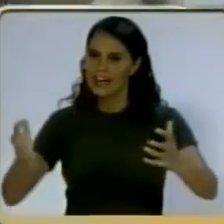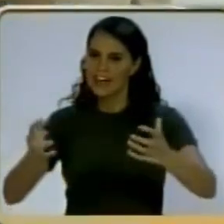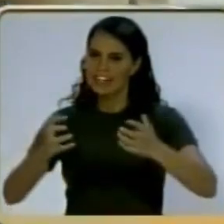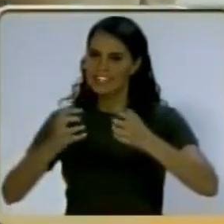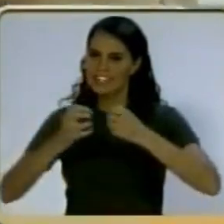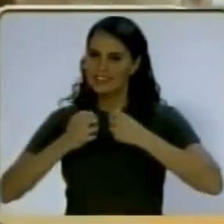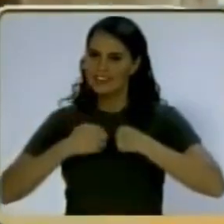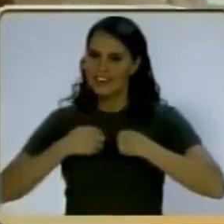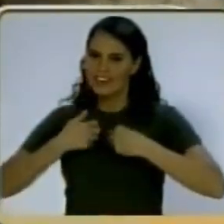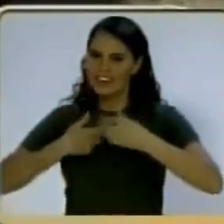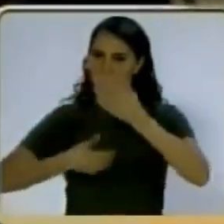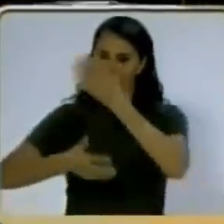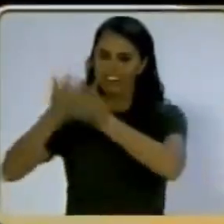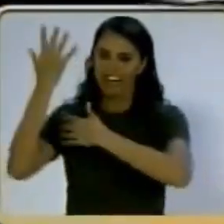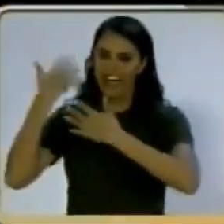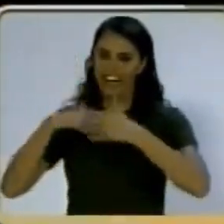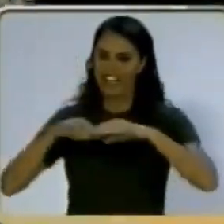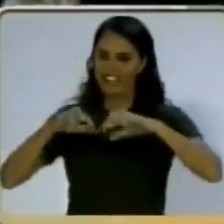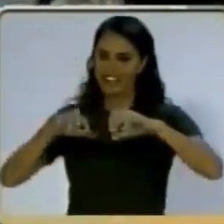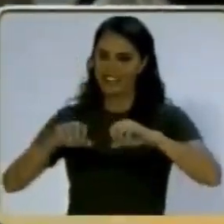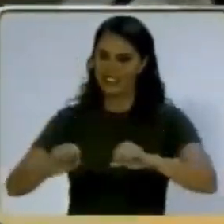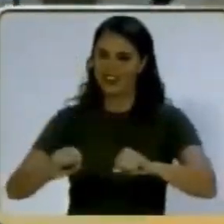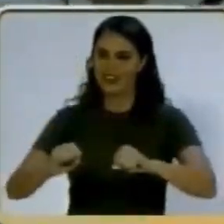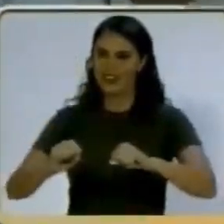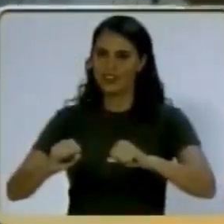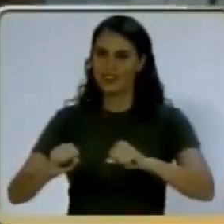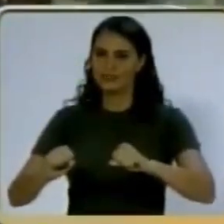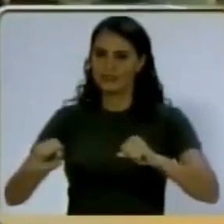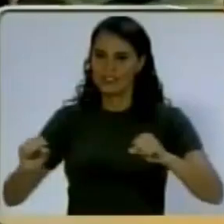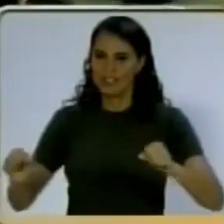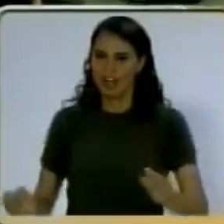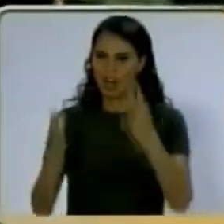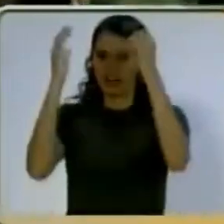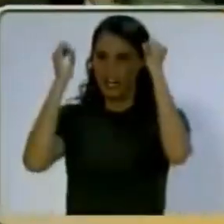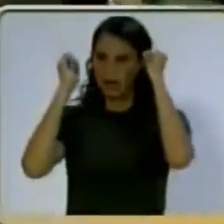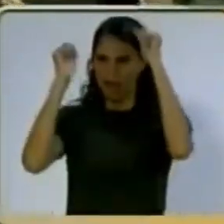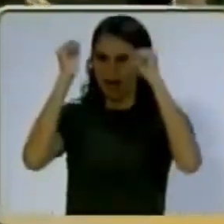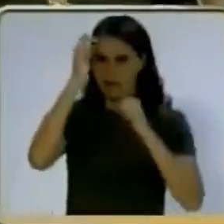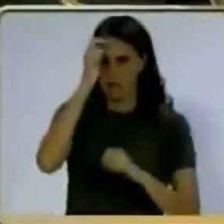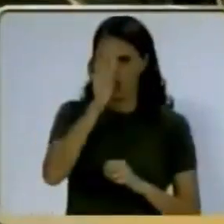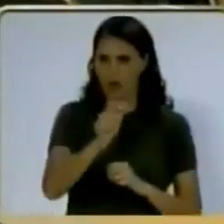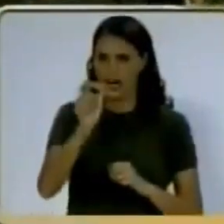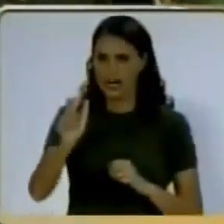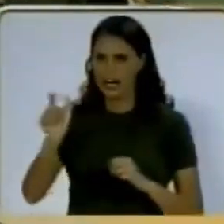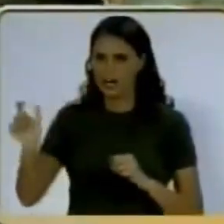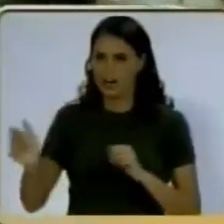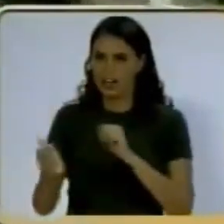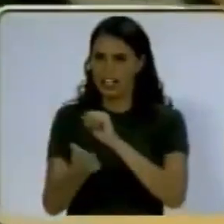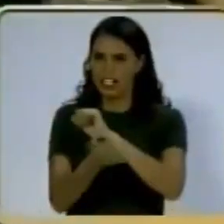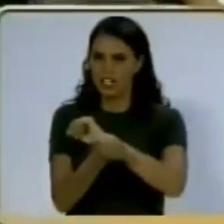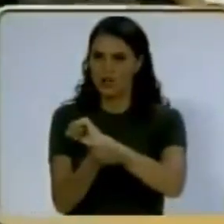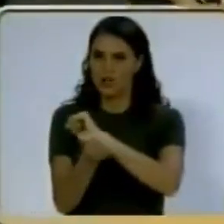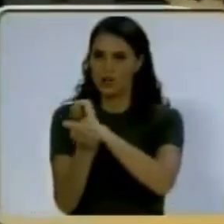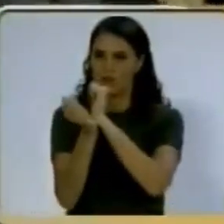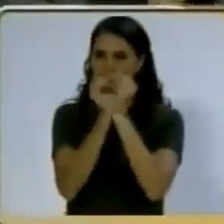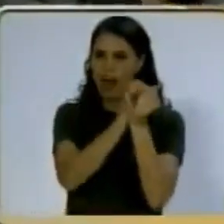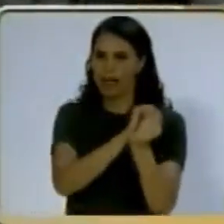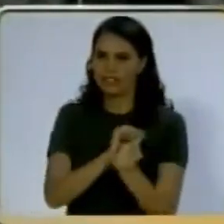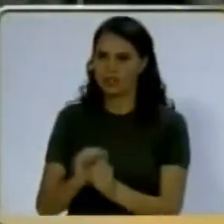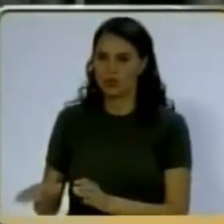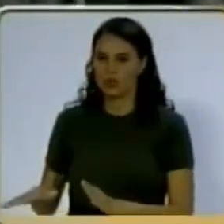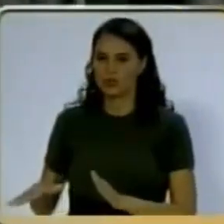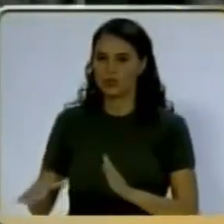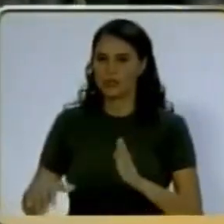egoísmo que otra vez triunfó. Gloria al bravo pueblo que en tu